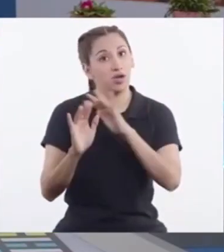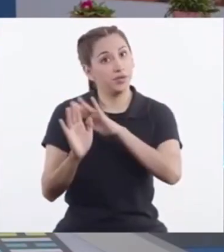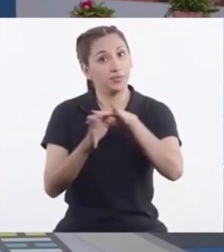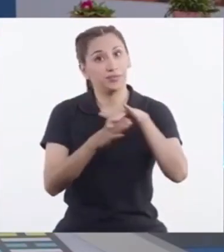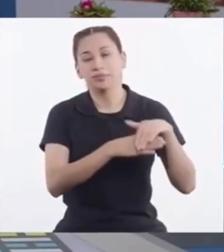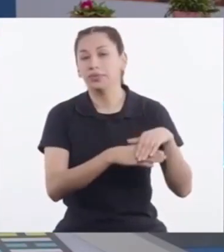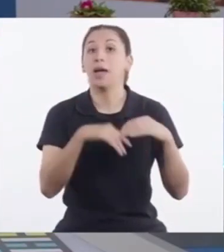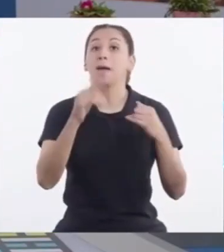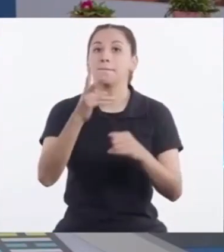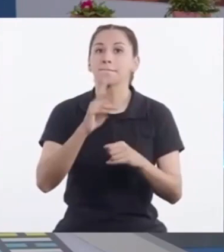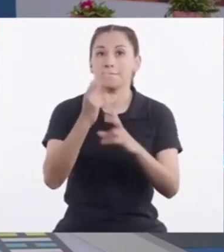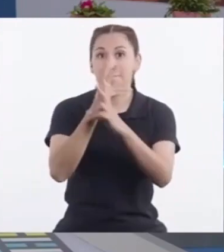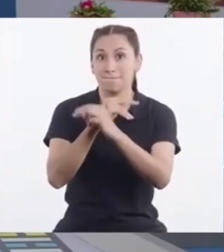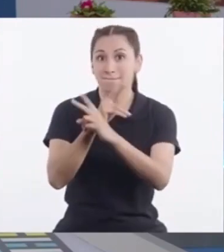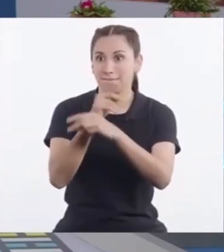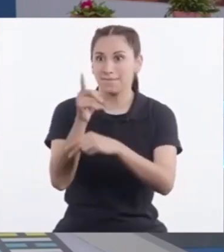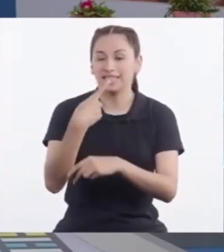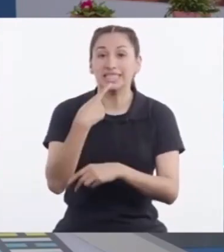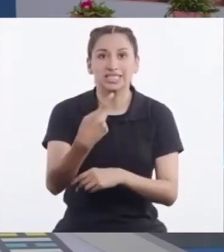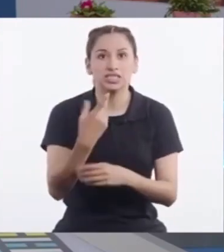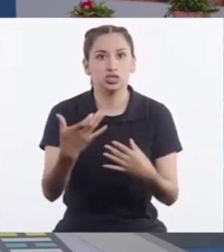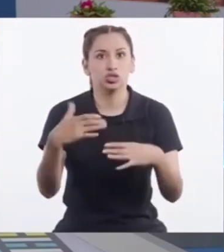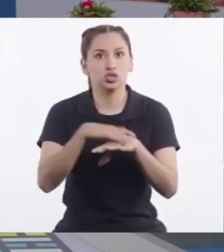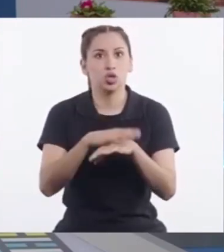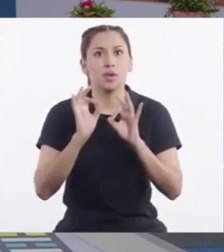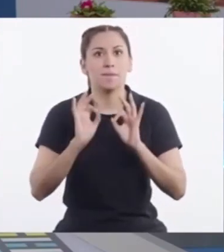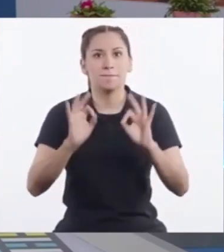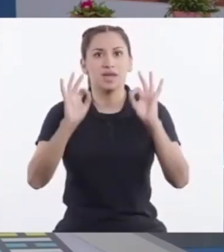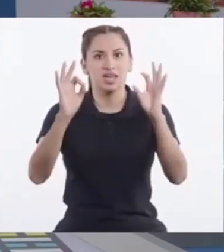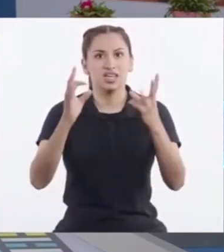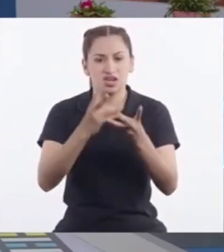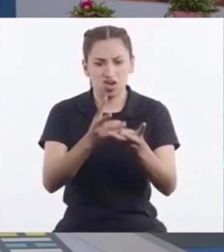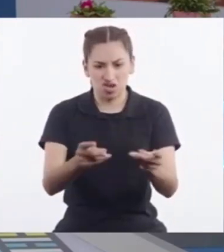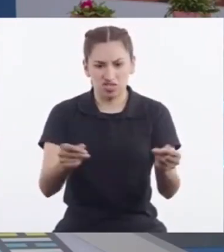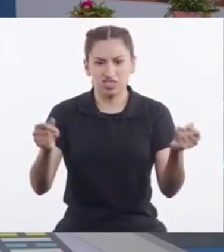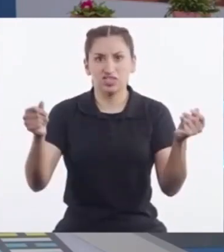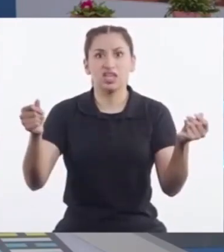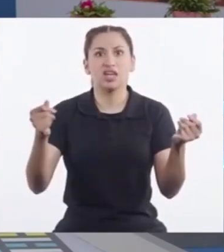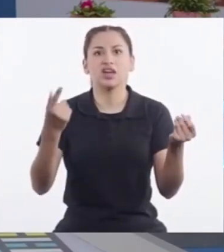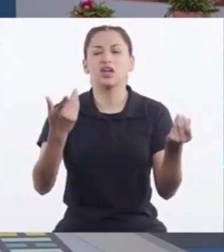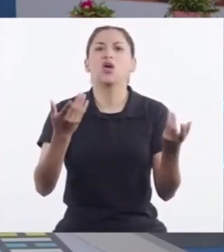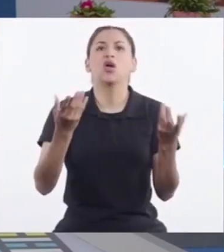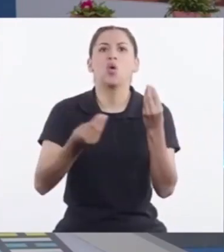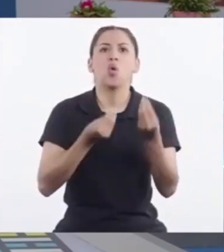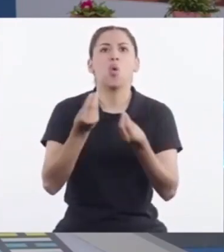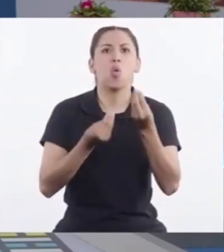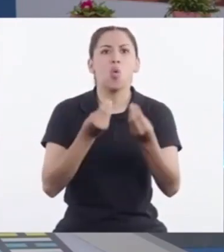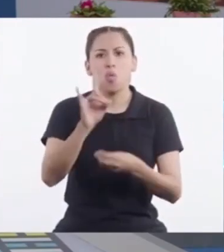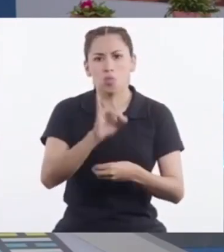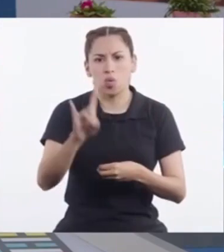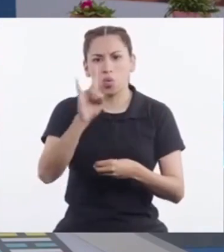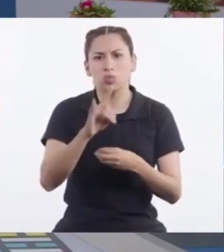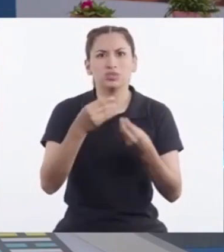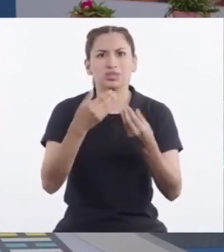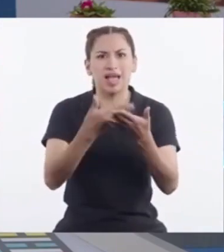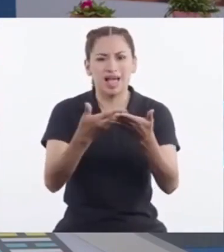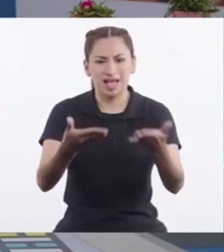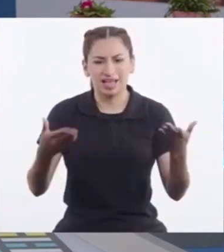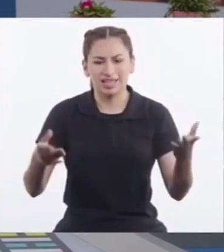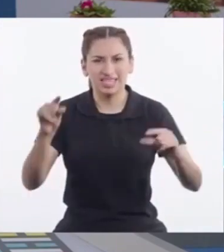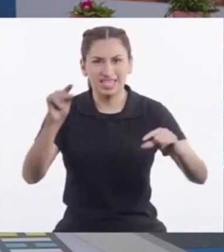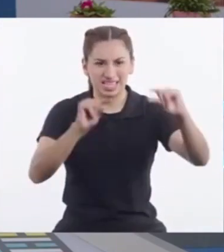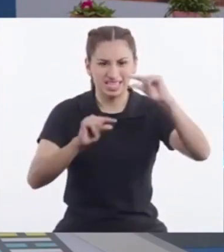Ahora, Valentín Nos habló sobre el daño A los suelos Que pueden causar El uso de los elementos